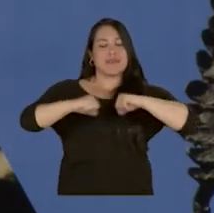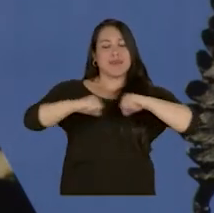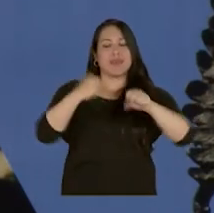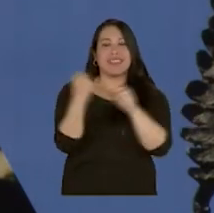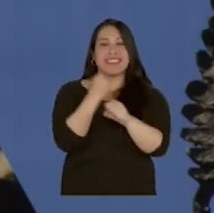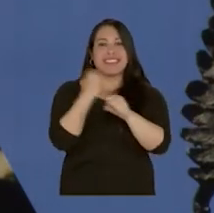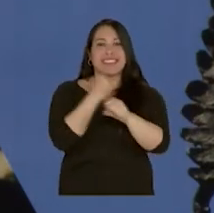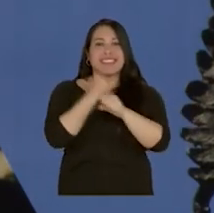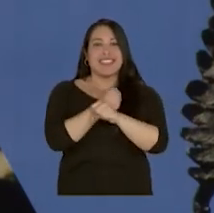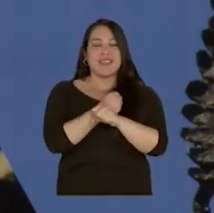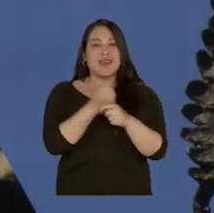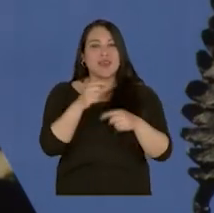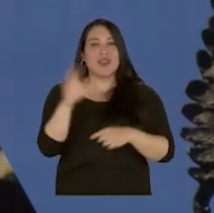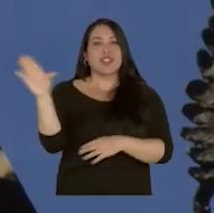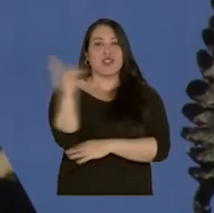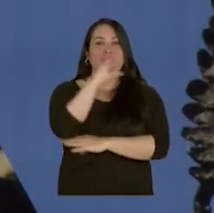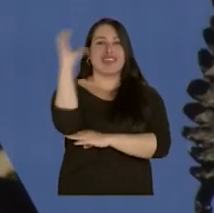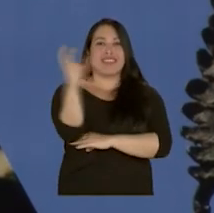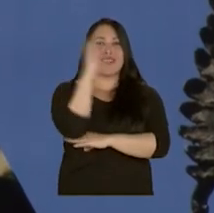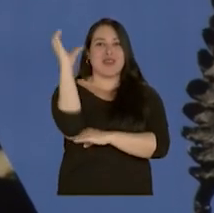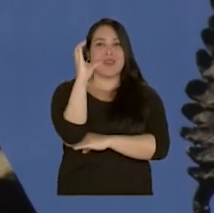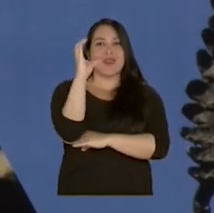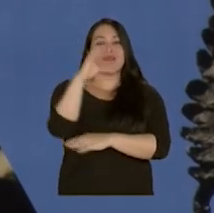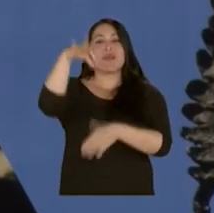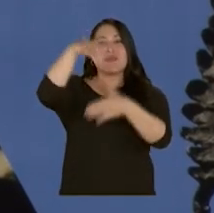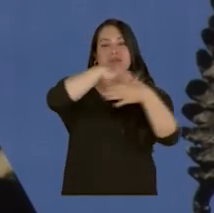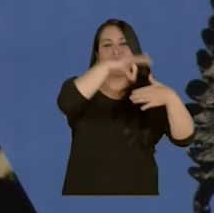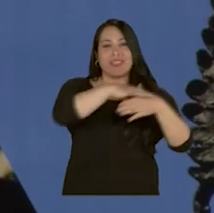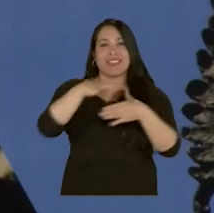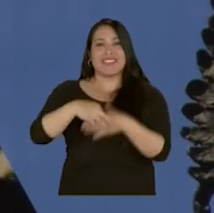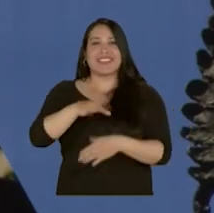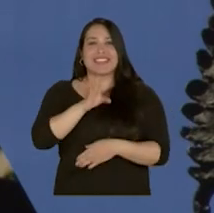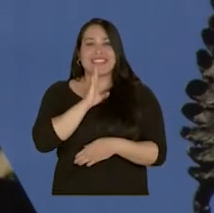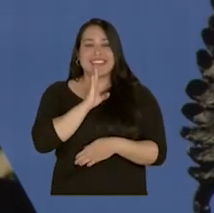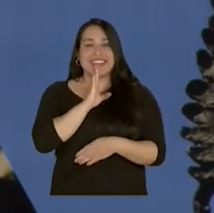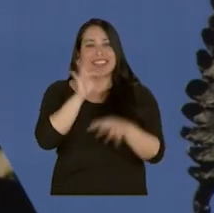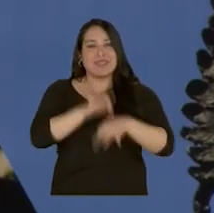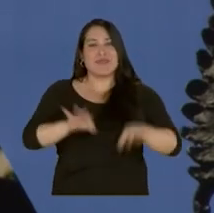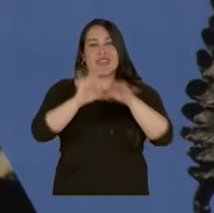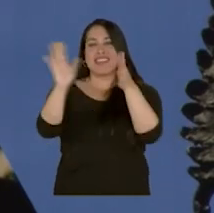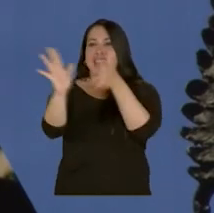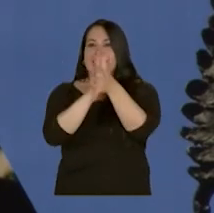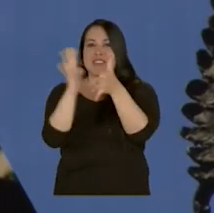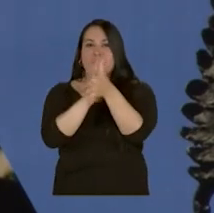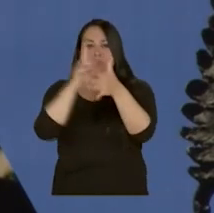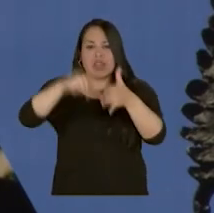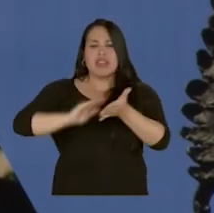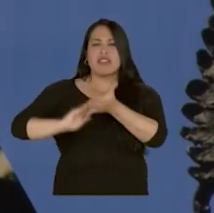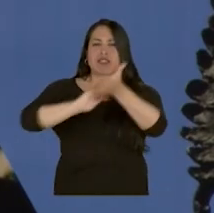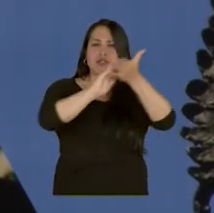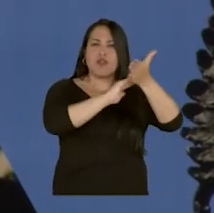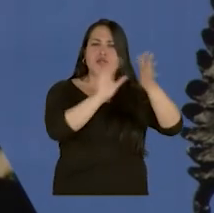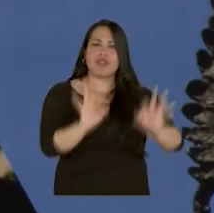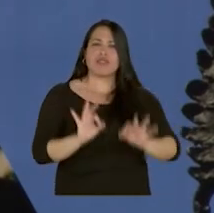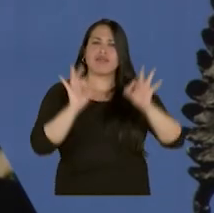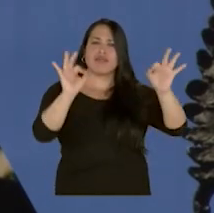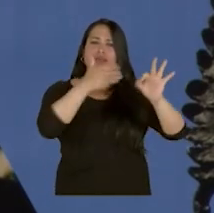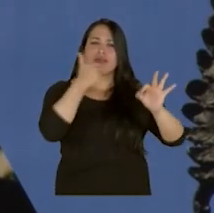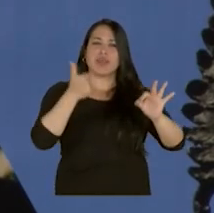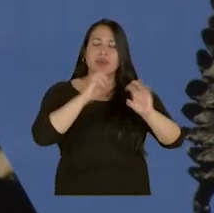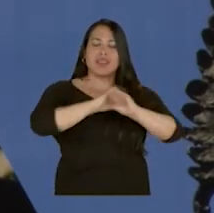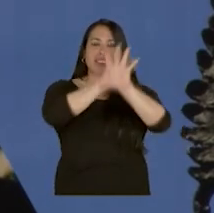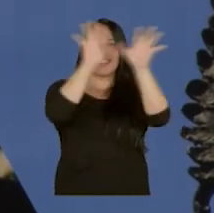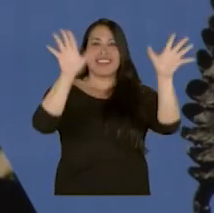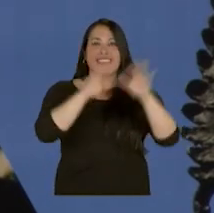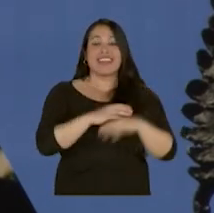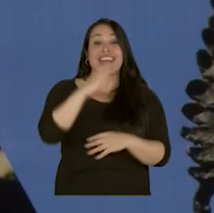para satisfacción de los colombianos y de sus electores, que son los que requieren que aquí las cosas se sigan haciendo de la mejor manera